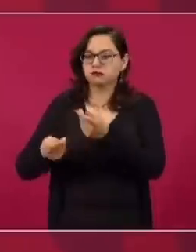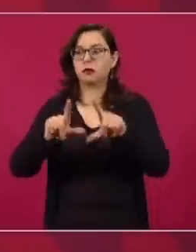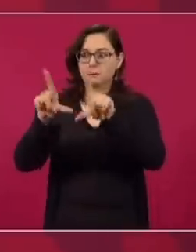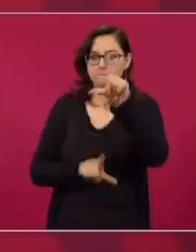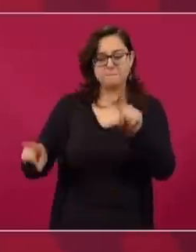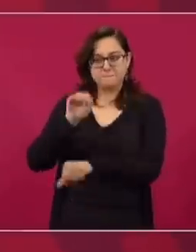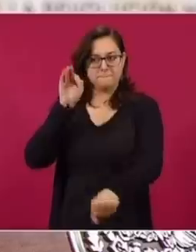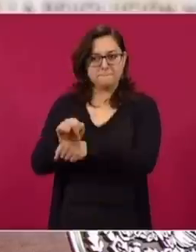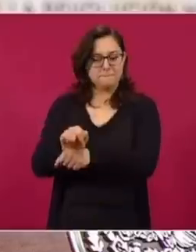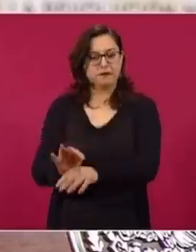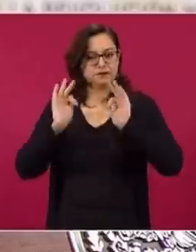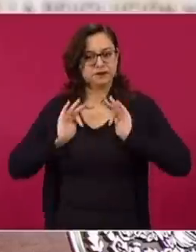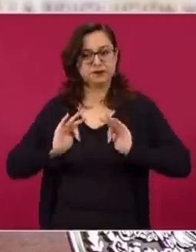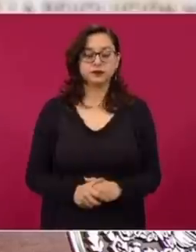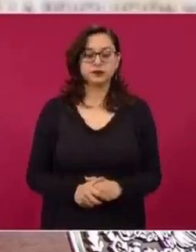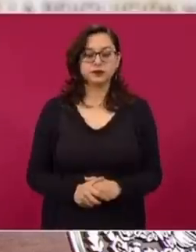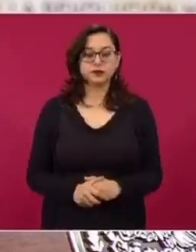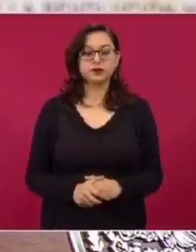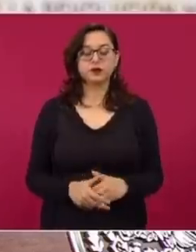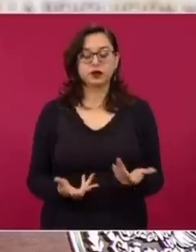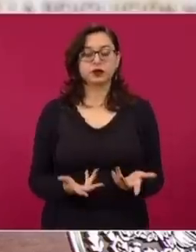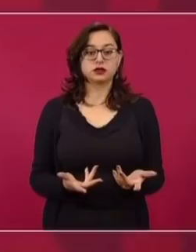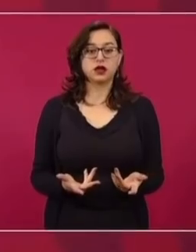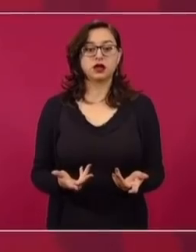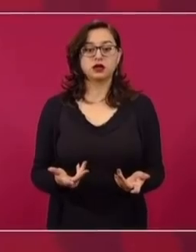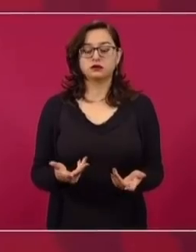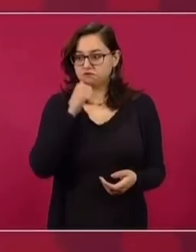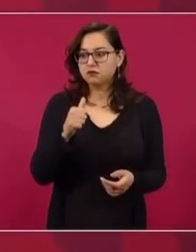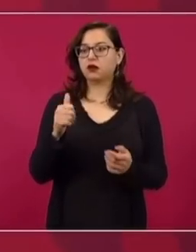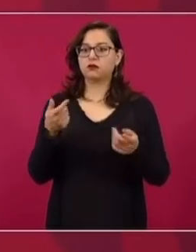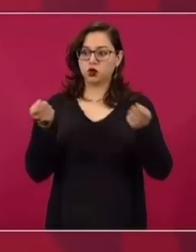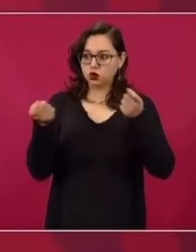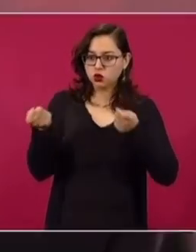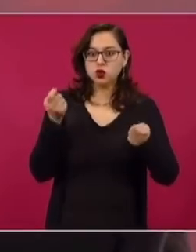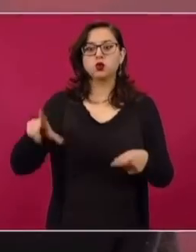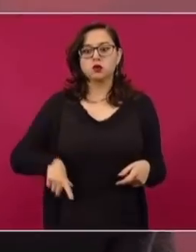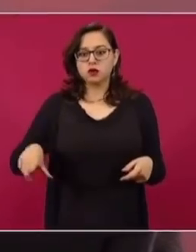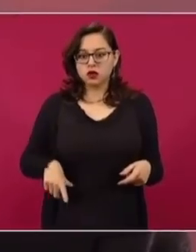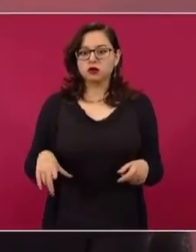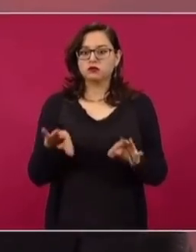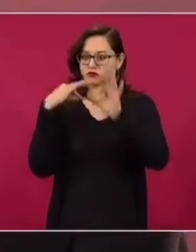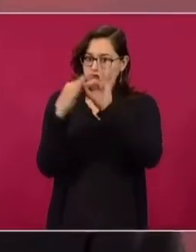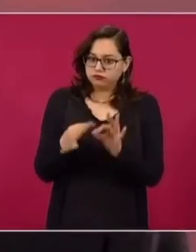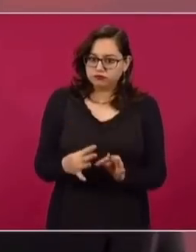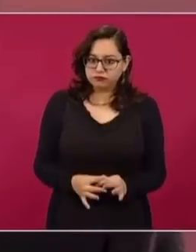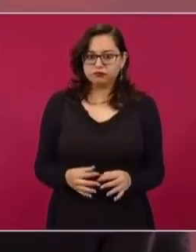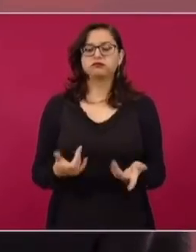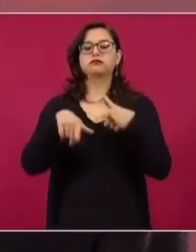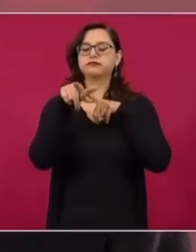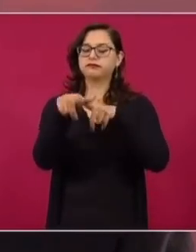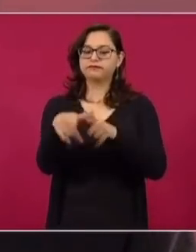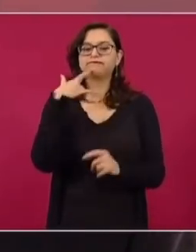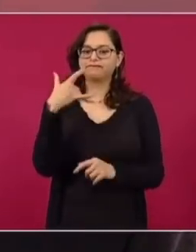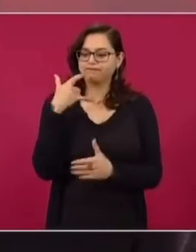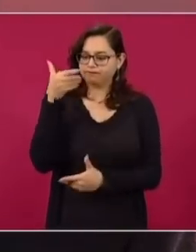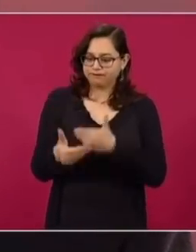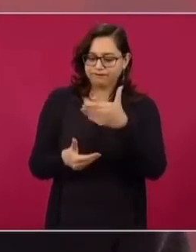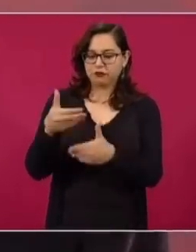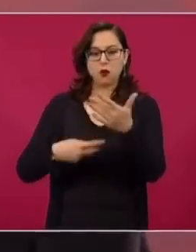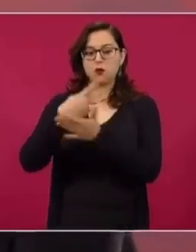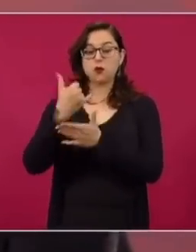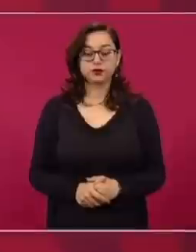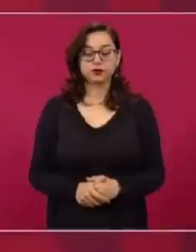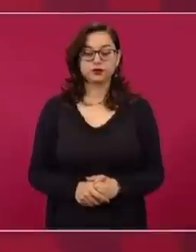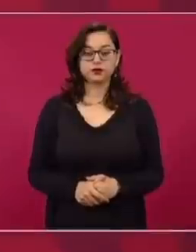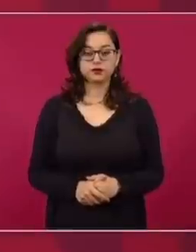sin afectar el desarrollo del país, garantizando siempre la estabilidad y que se avance en el proyecto que hemos